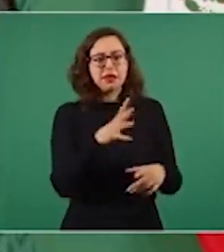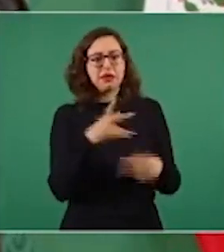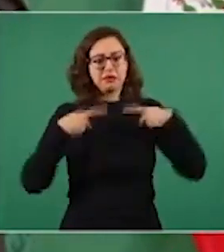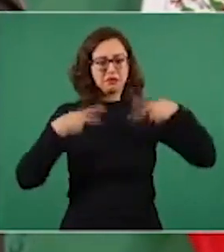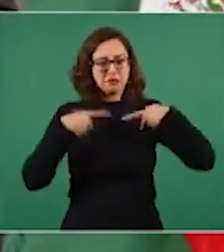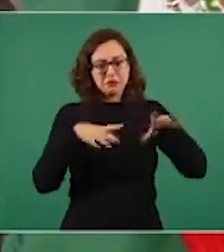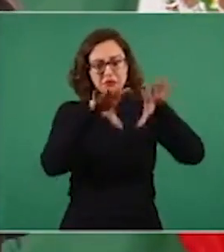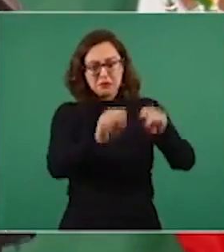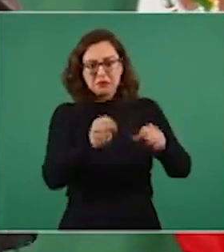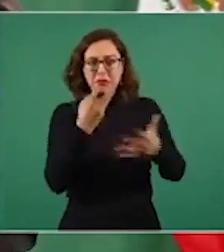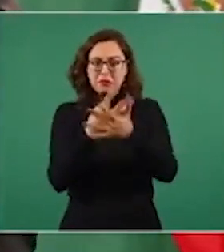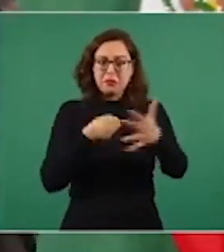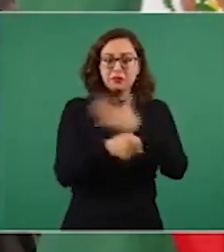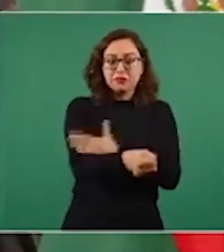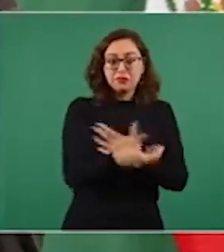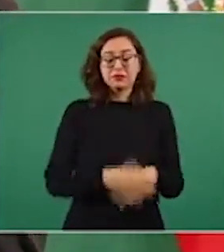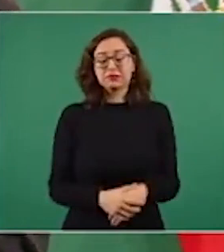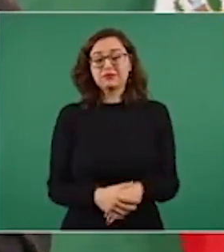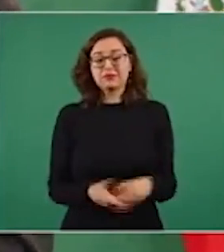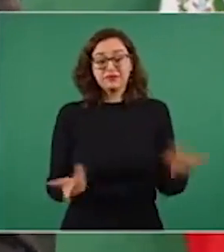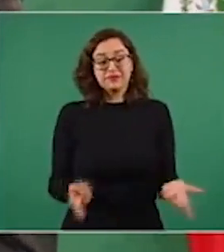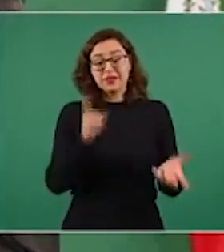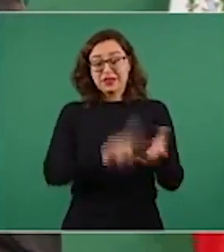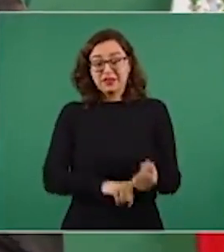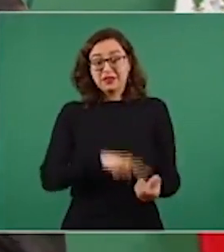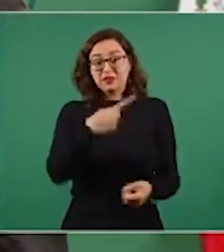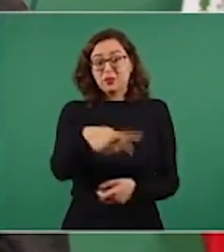Las autoridades de la fiscalía.